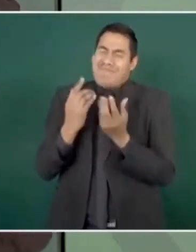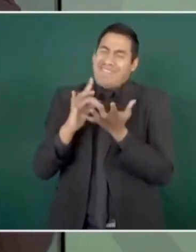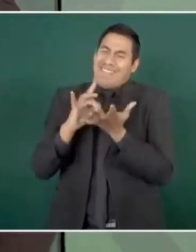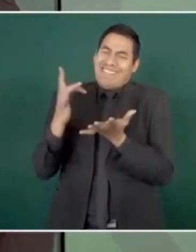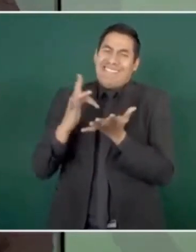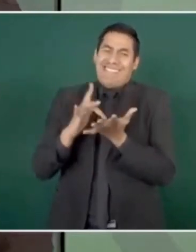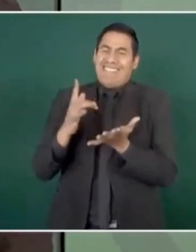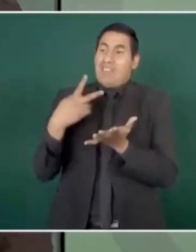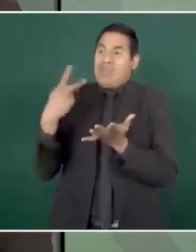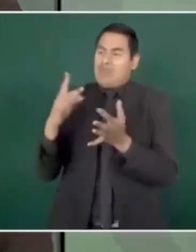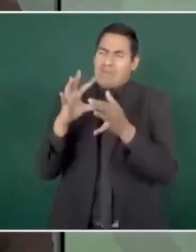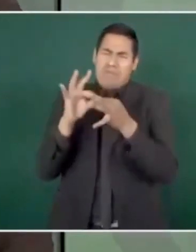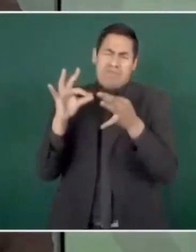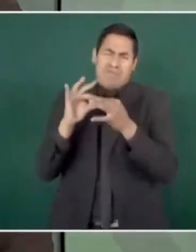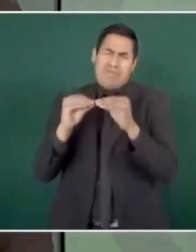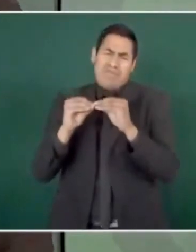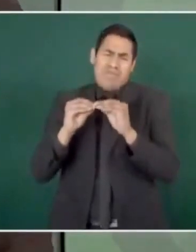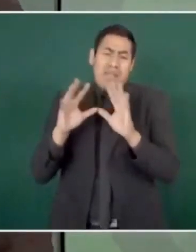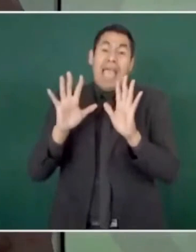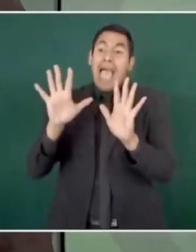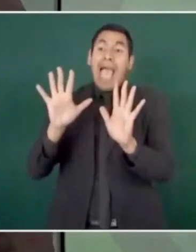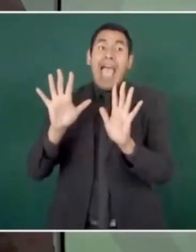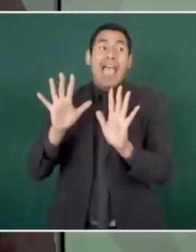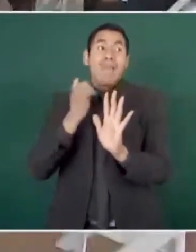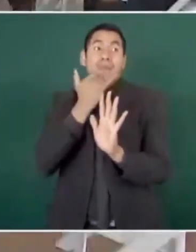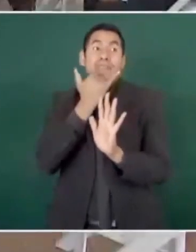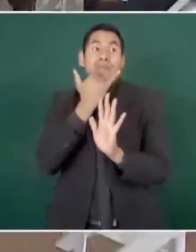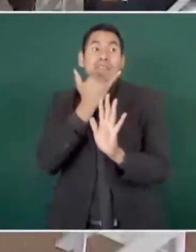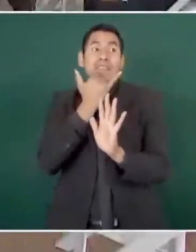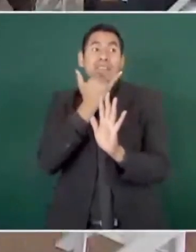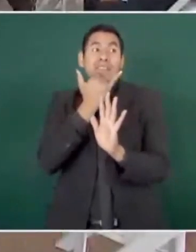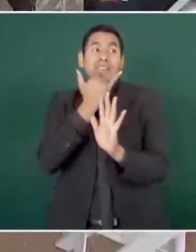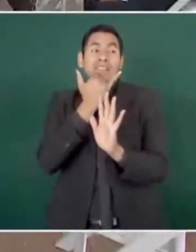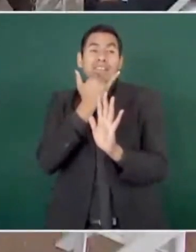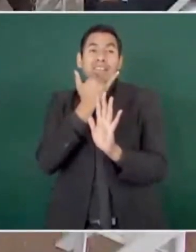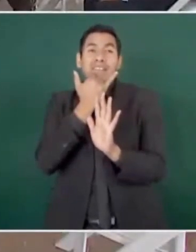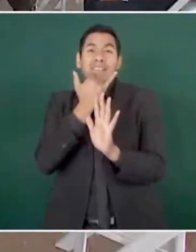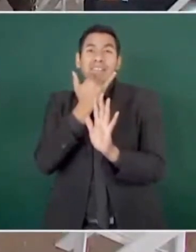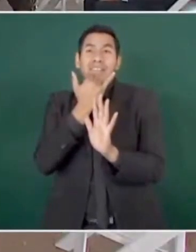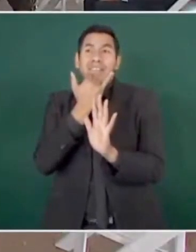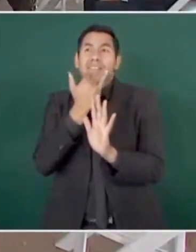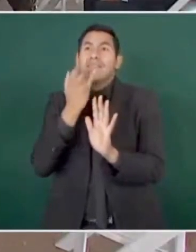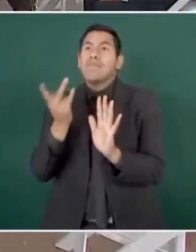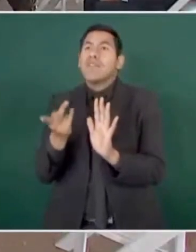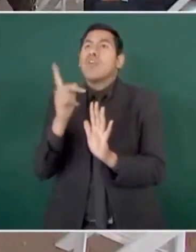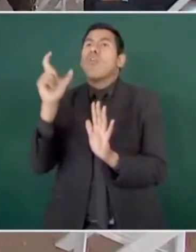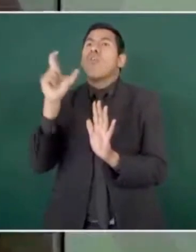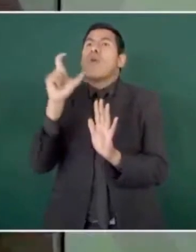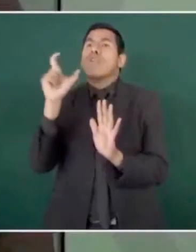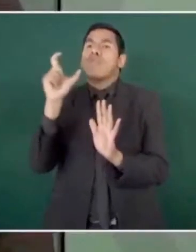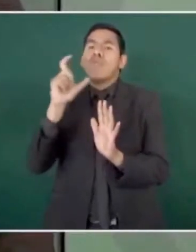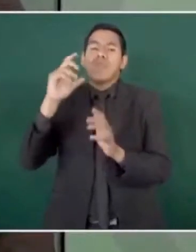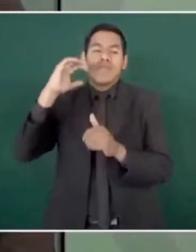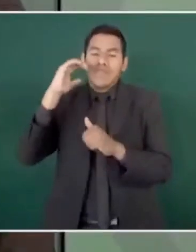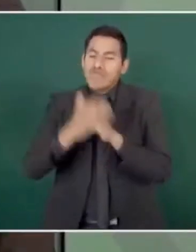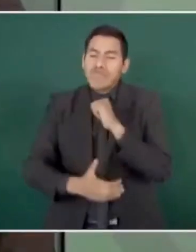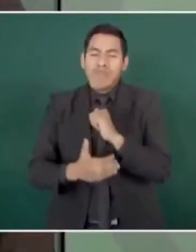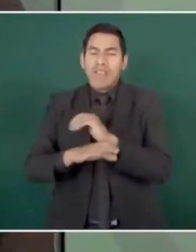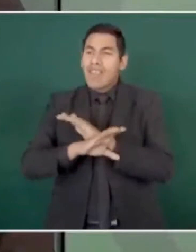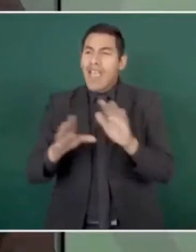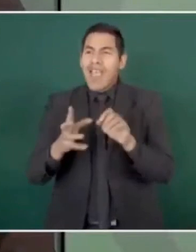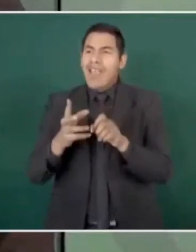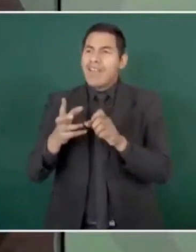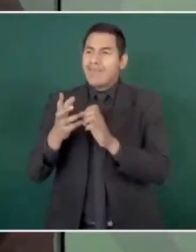por la información. Ah, permítame, permítame, permítame. ¿Cuándo terminan? ¿Cuándo